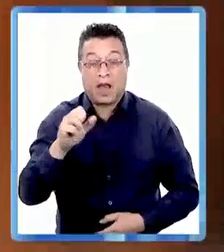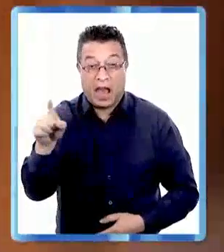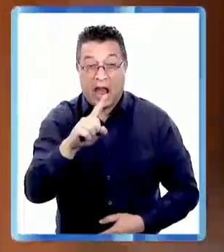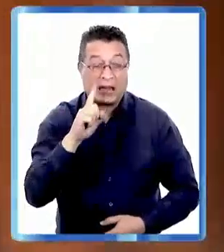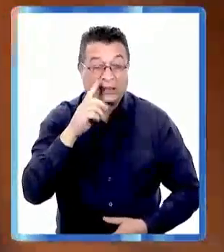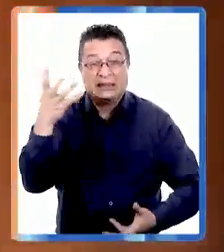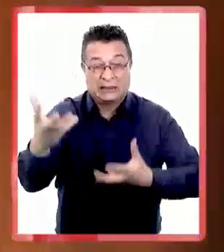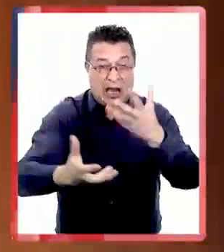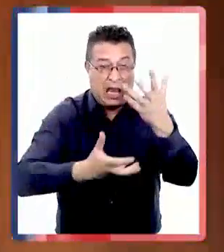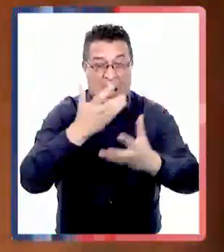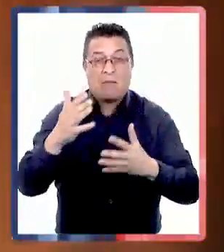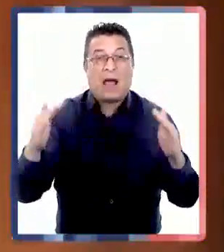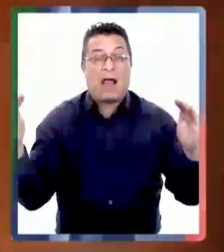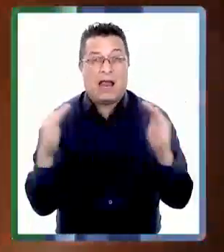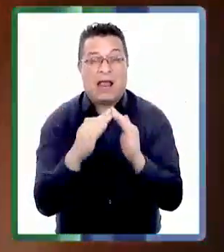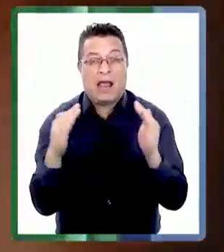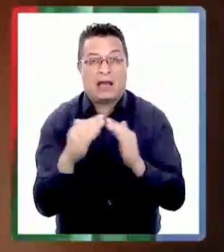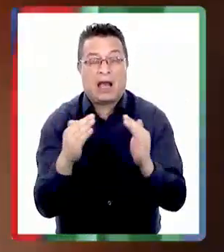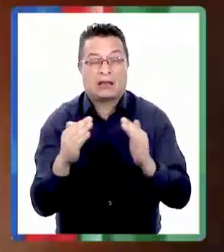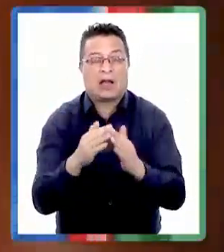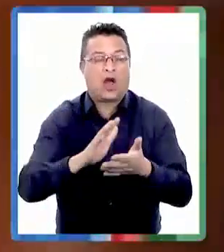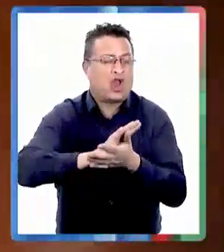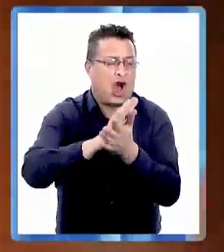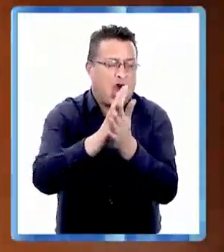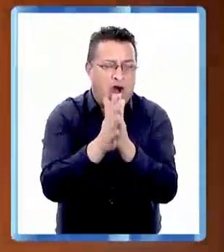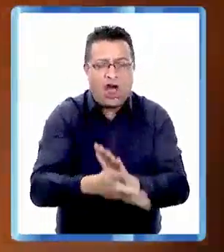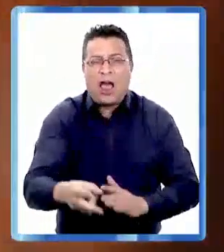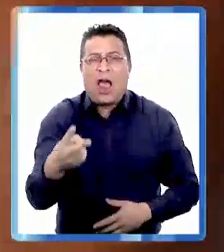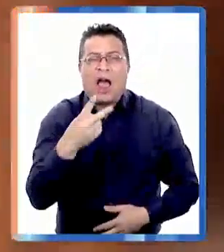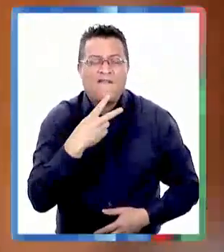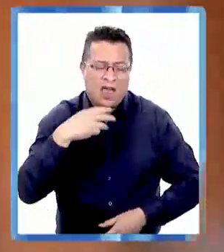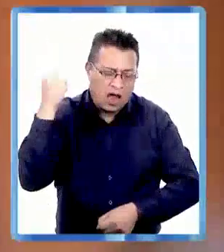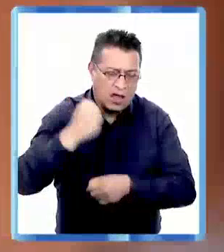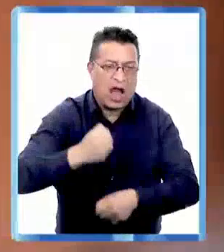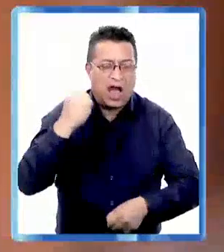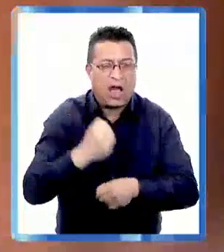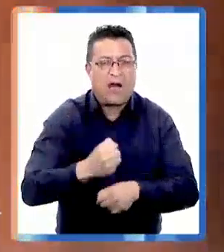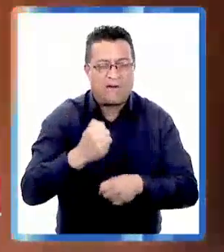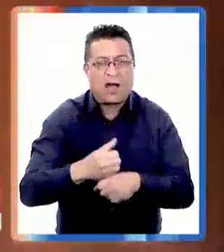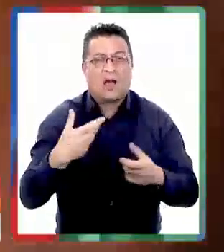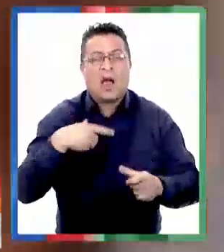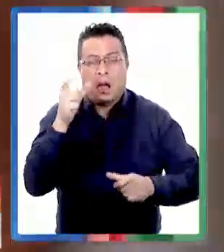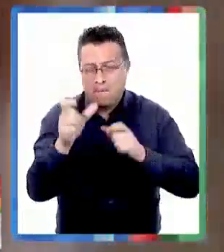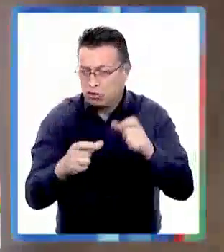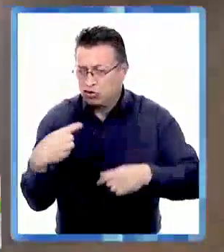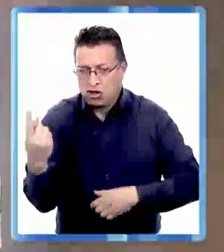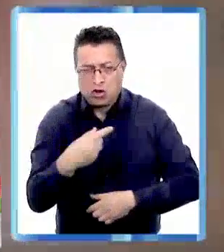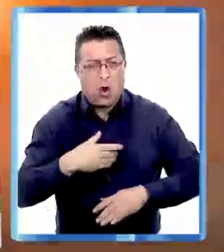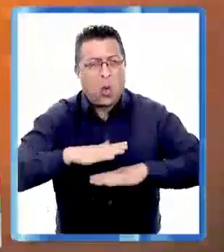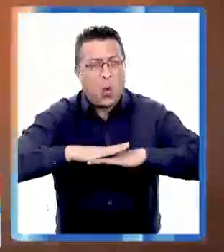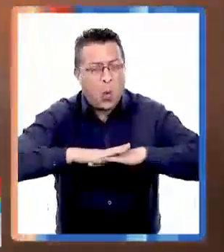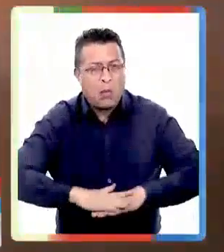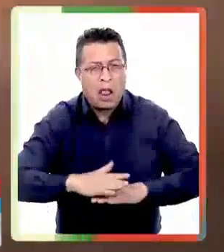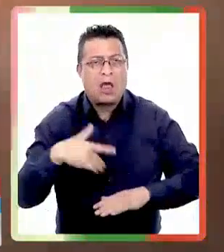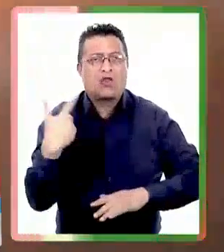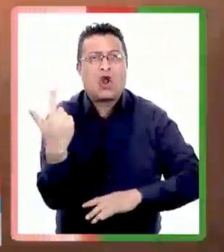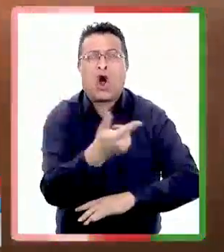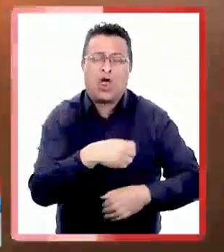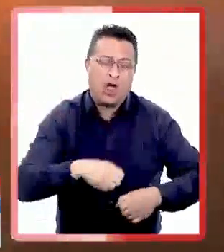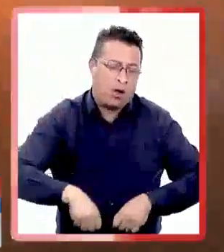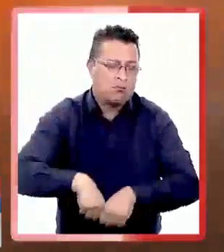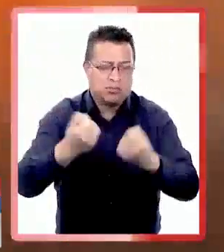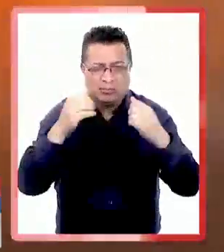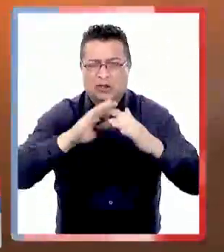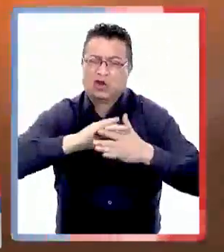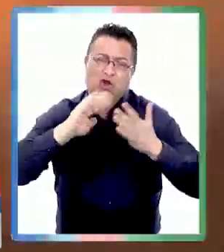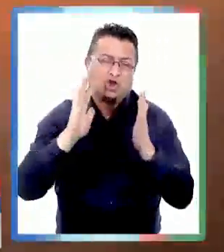así se quema la casa toda una vida trabajando somos una persona humilde así